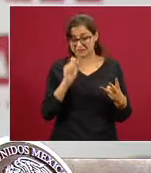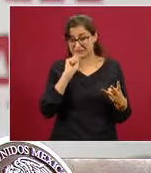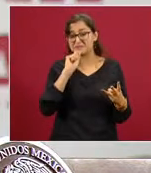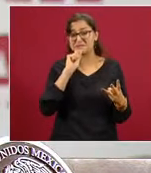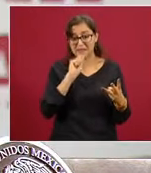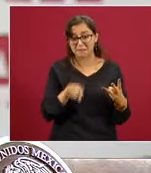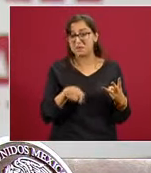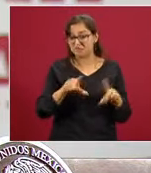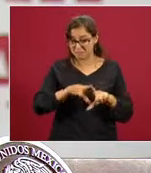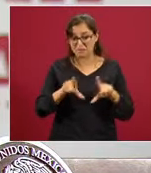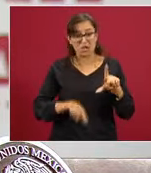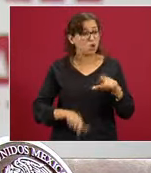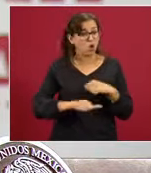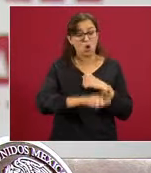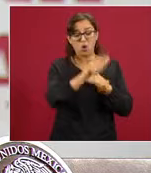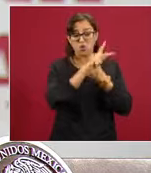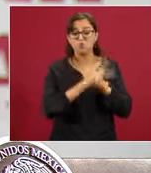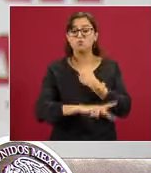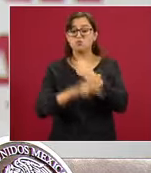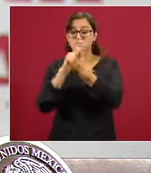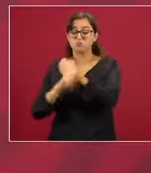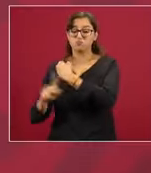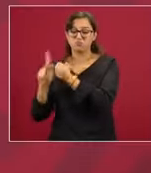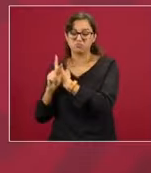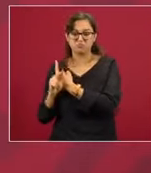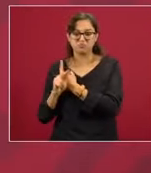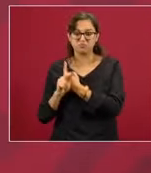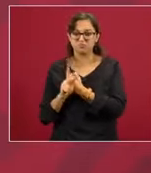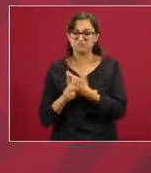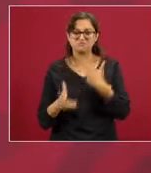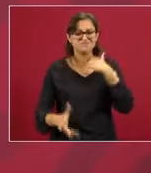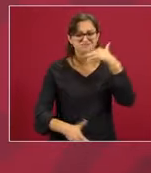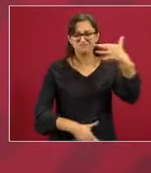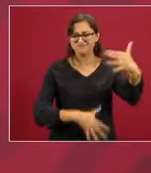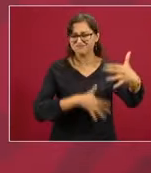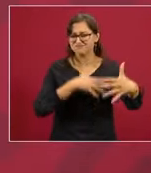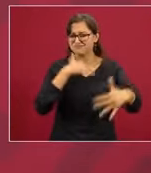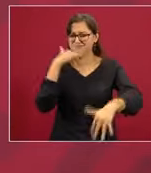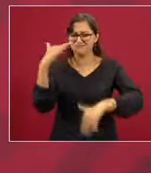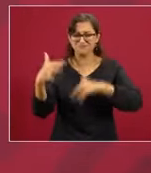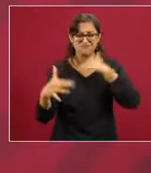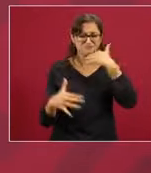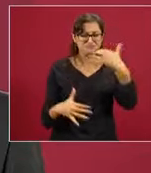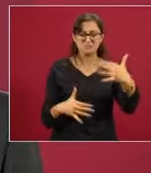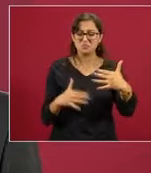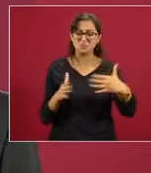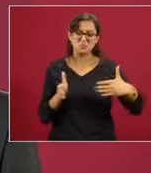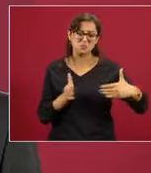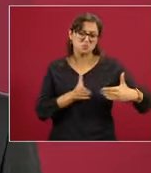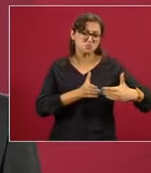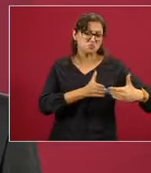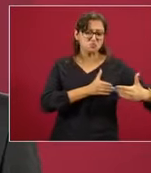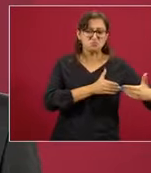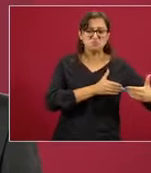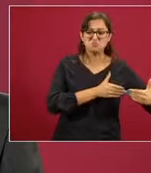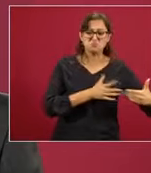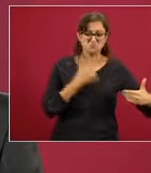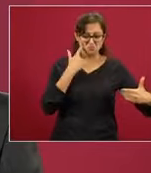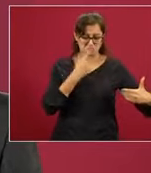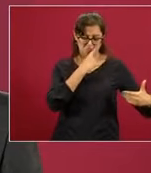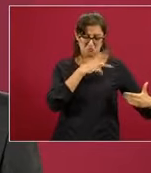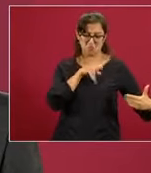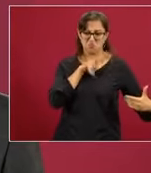muchos países, no sólo en México, a abrir espacios de corrupción y de discrecionalidad en el ejercicio del